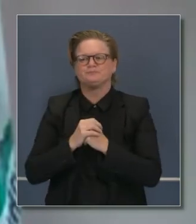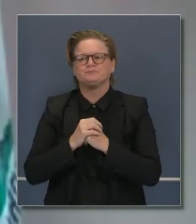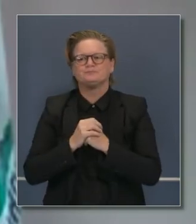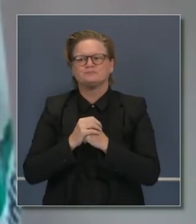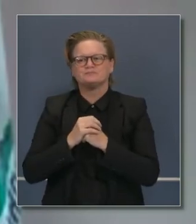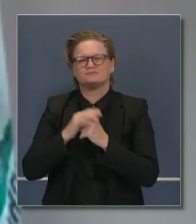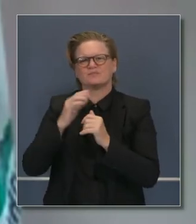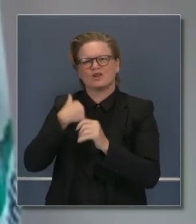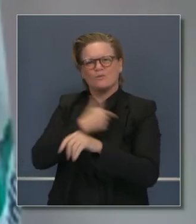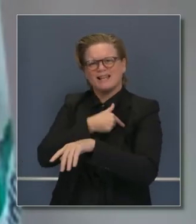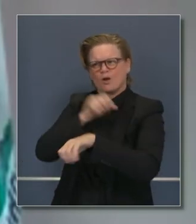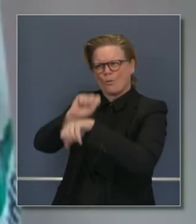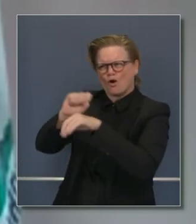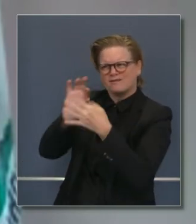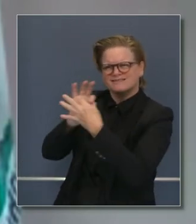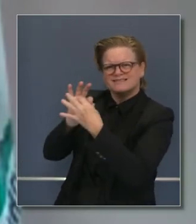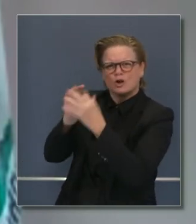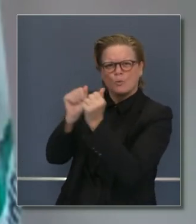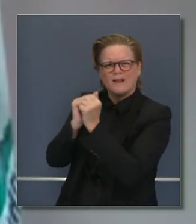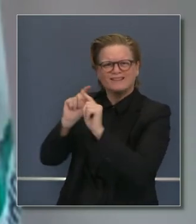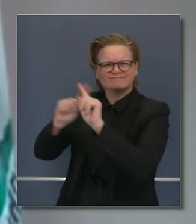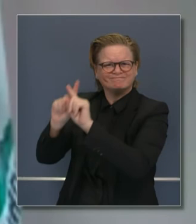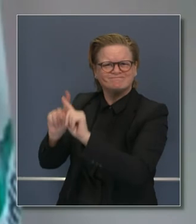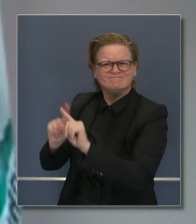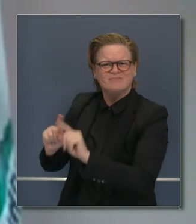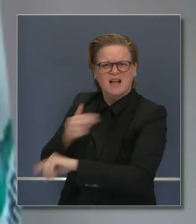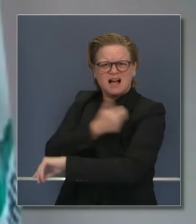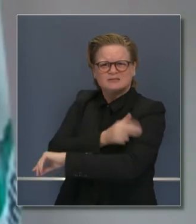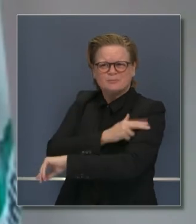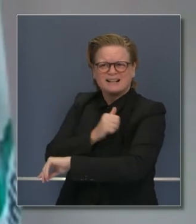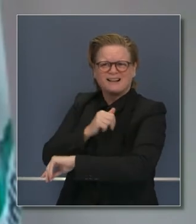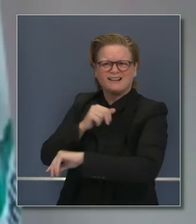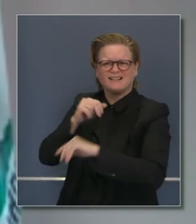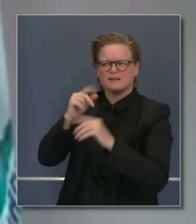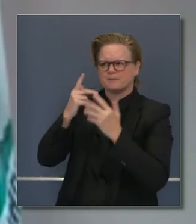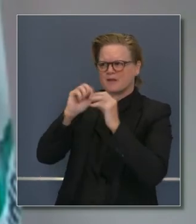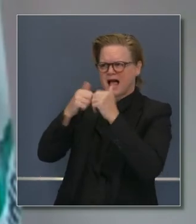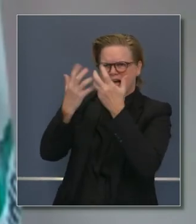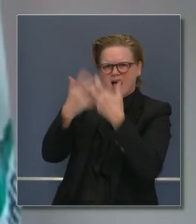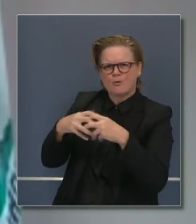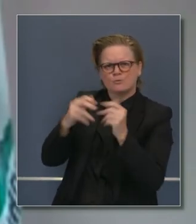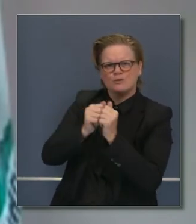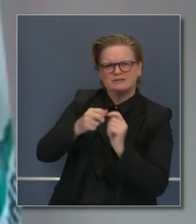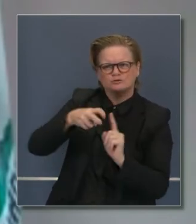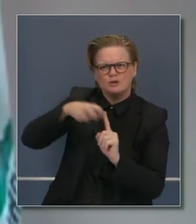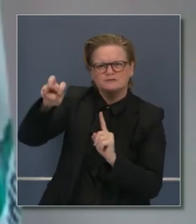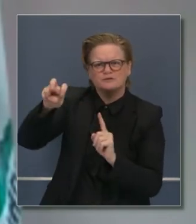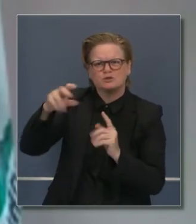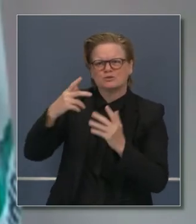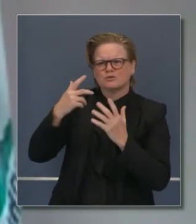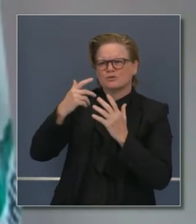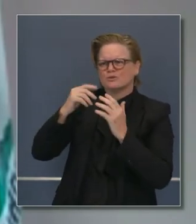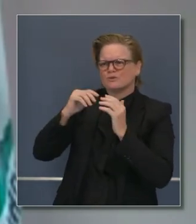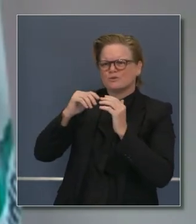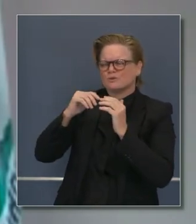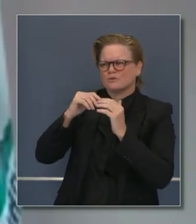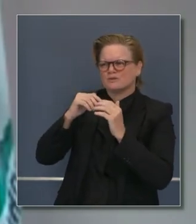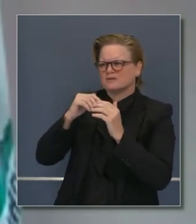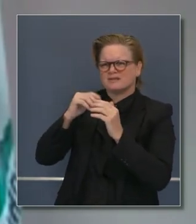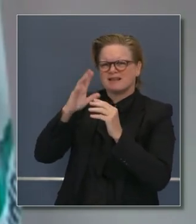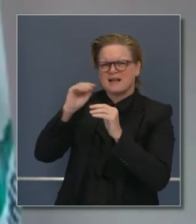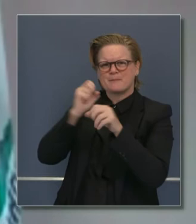hospitales generalmente trabajan entre sí para lidiar con retos con pacientes. Y estaremos